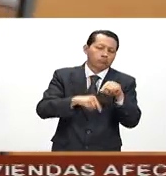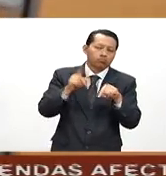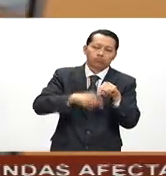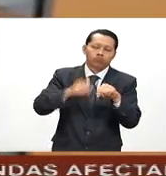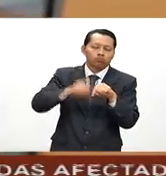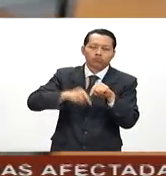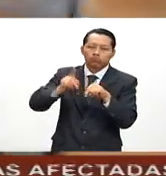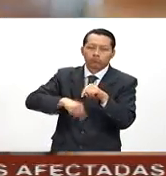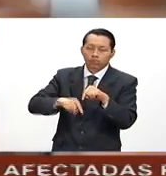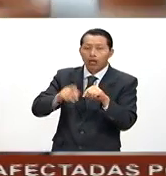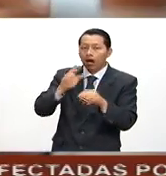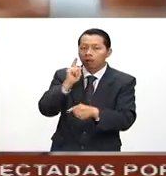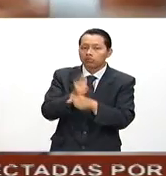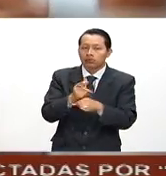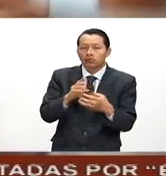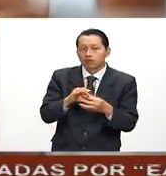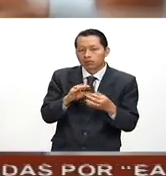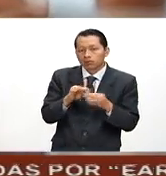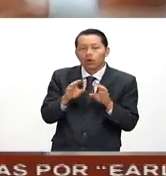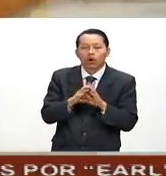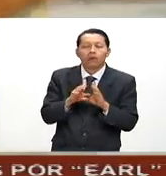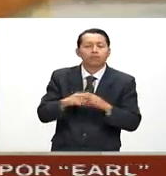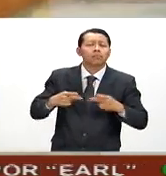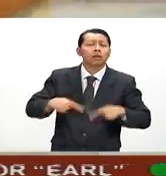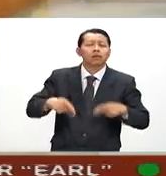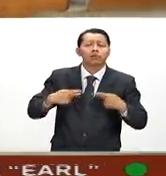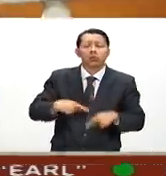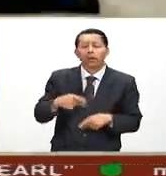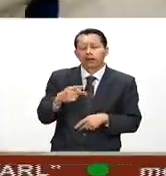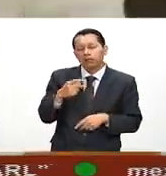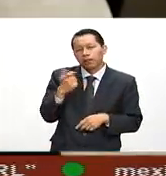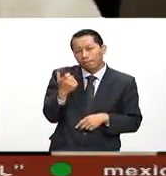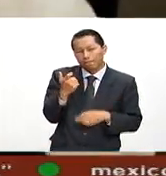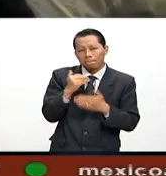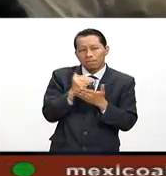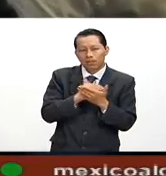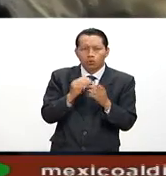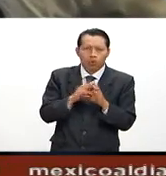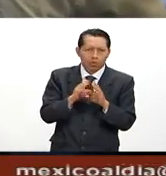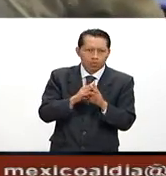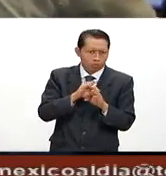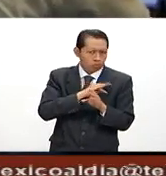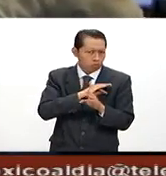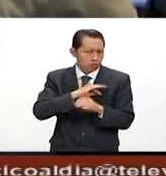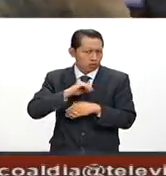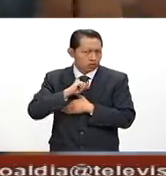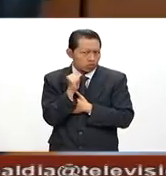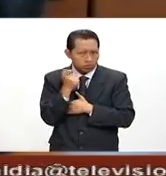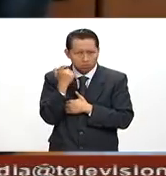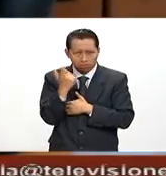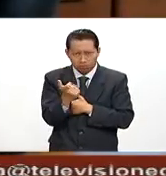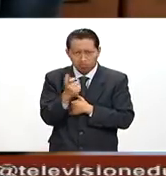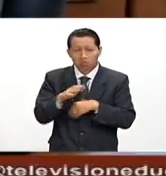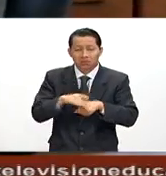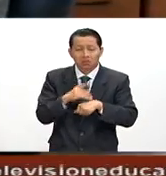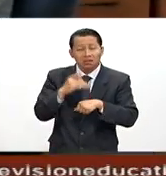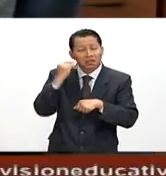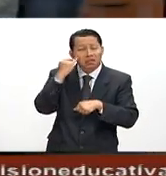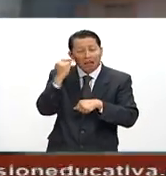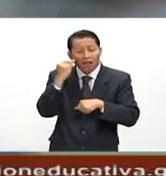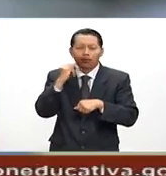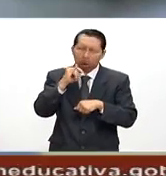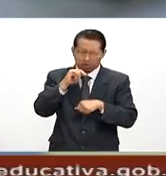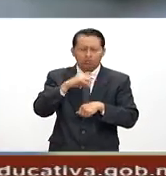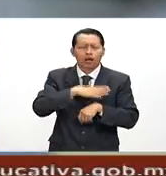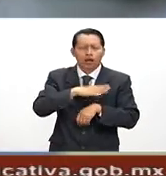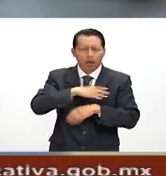encontrado que precisamente la población que menos tiene tiene una enorme capacidad de ahorro. Ese es un mito de que no están ahorrando, sí